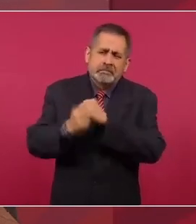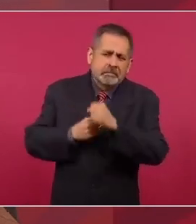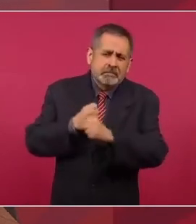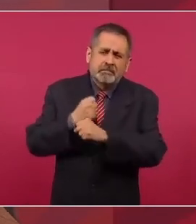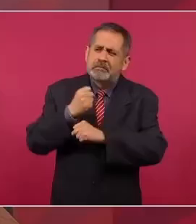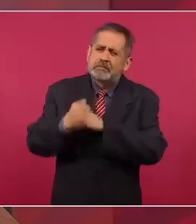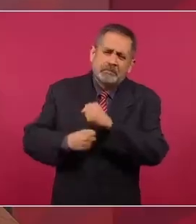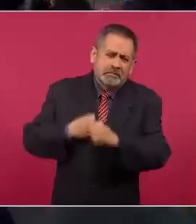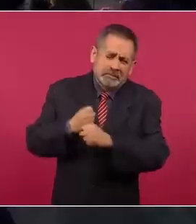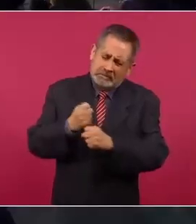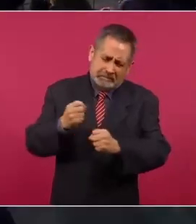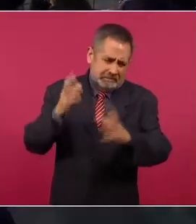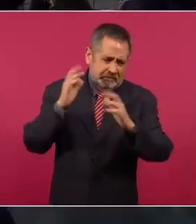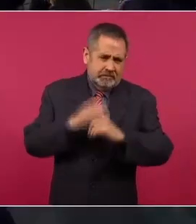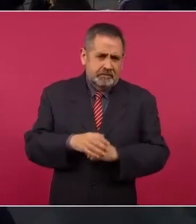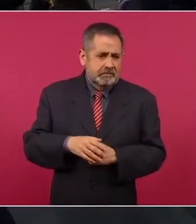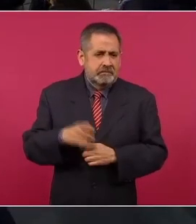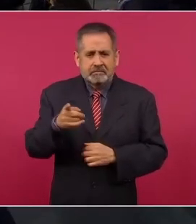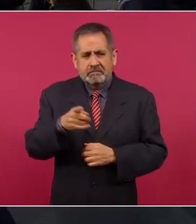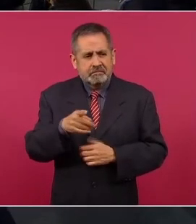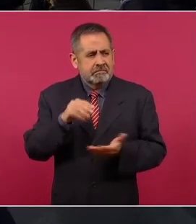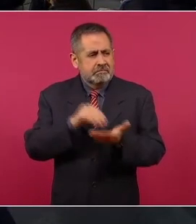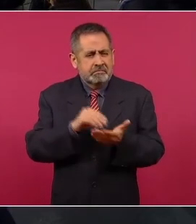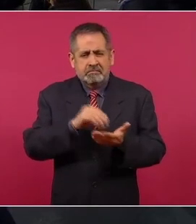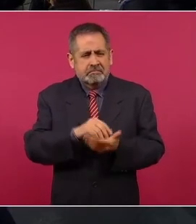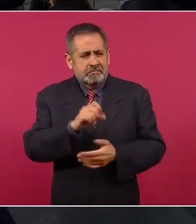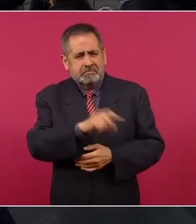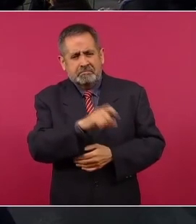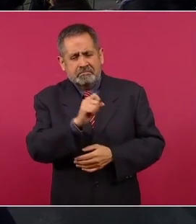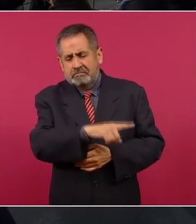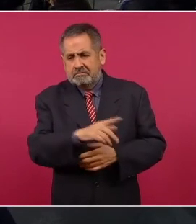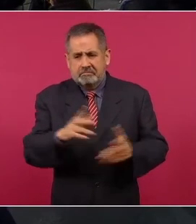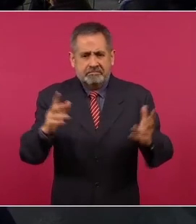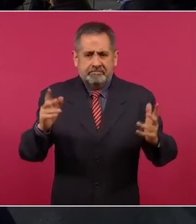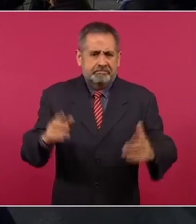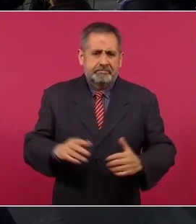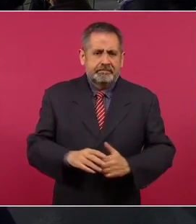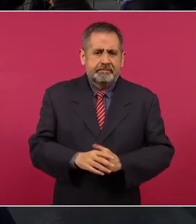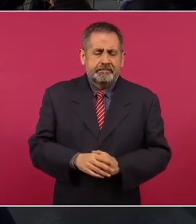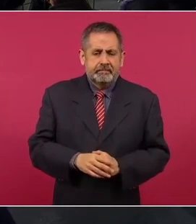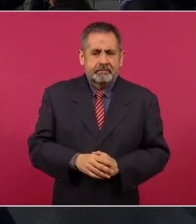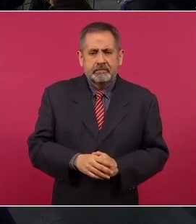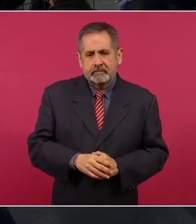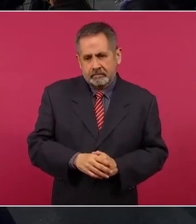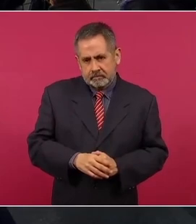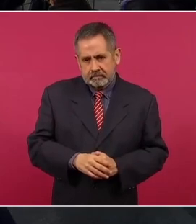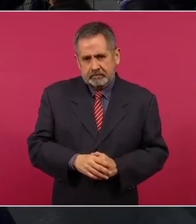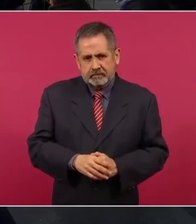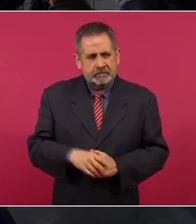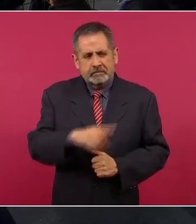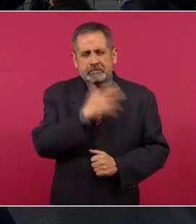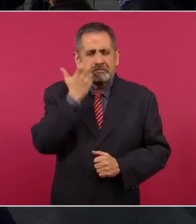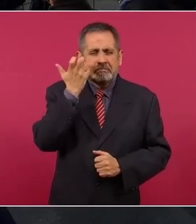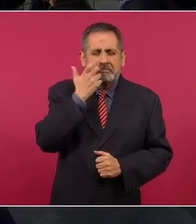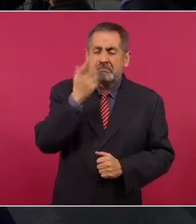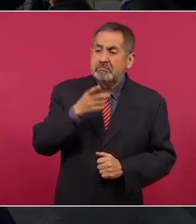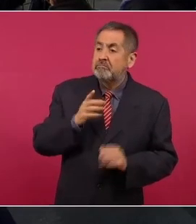de ese comportamiento faccioso,